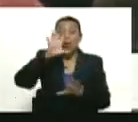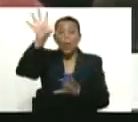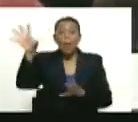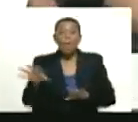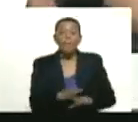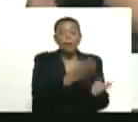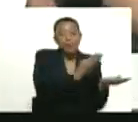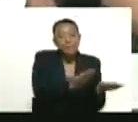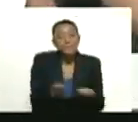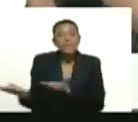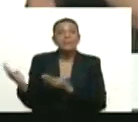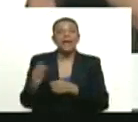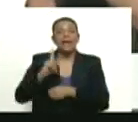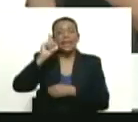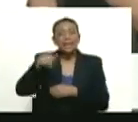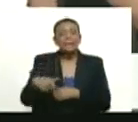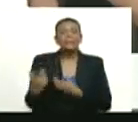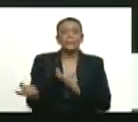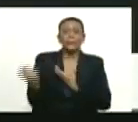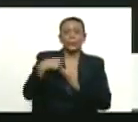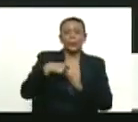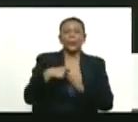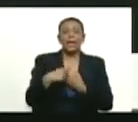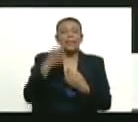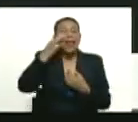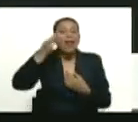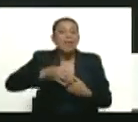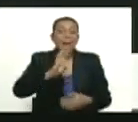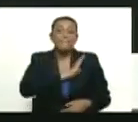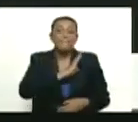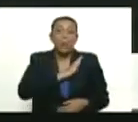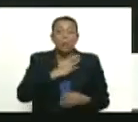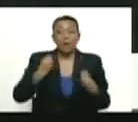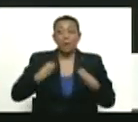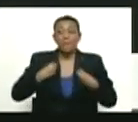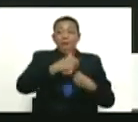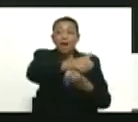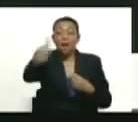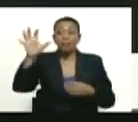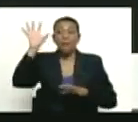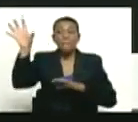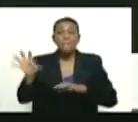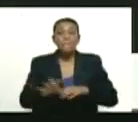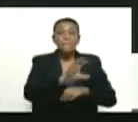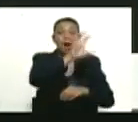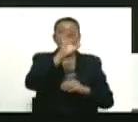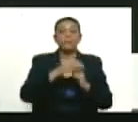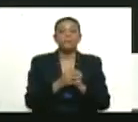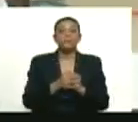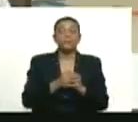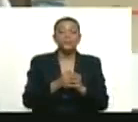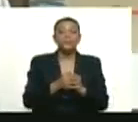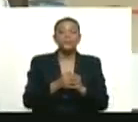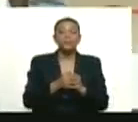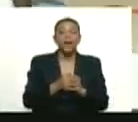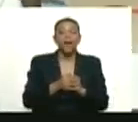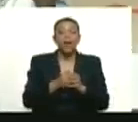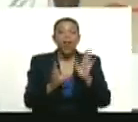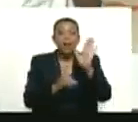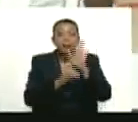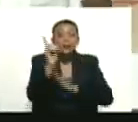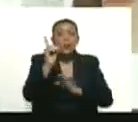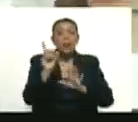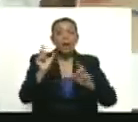invitados, sino también de las realidades que vive cada país desde el